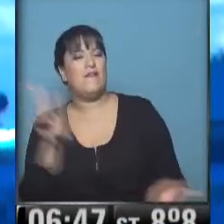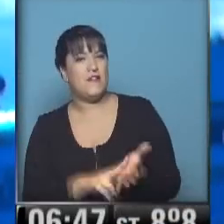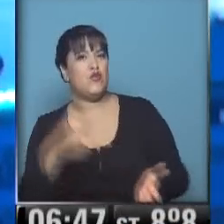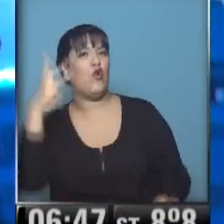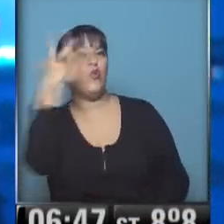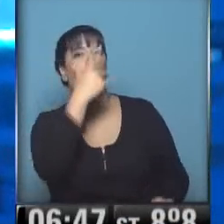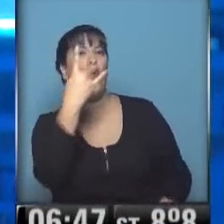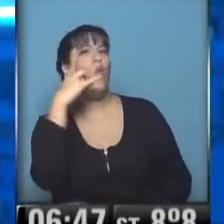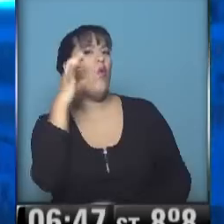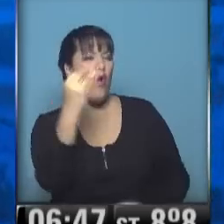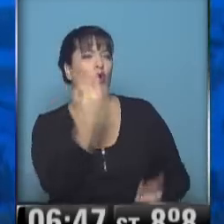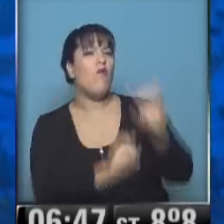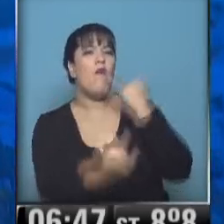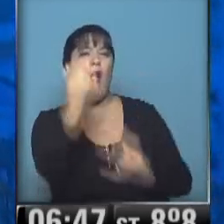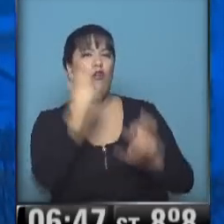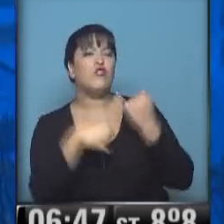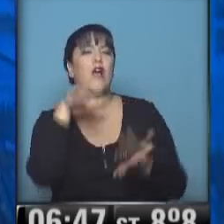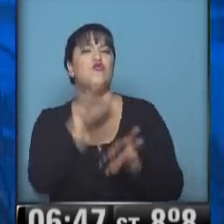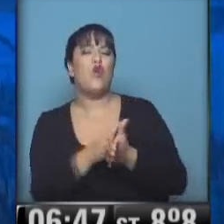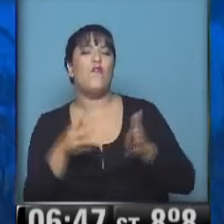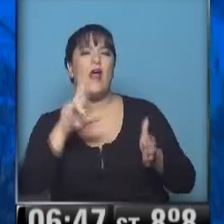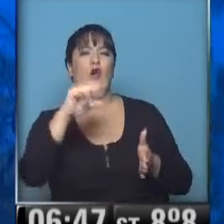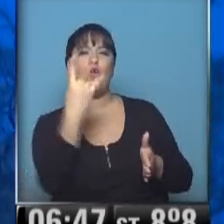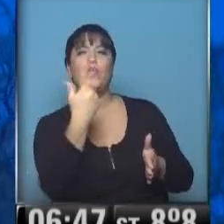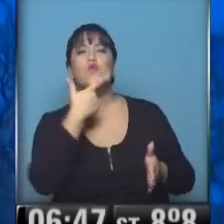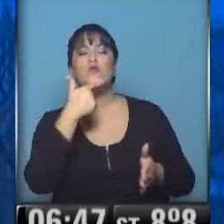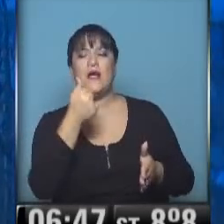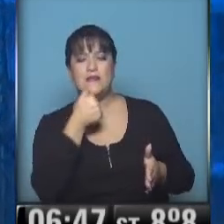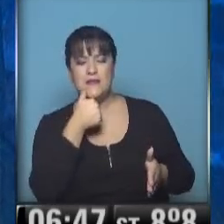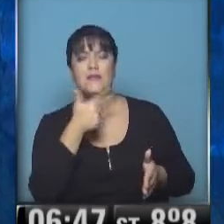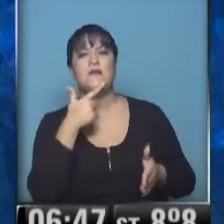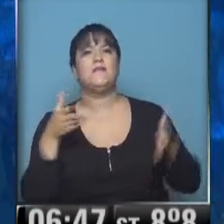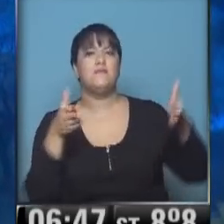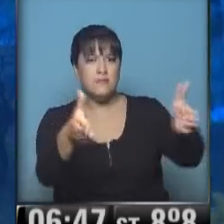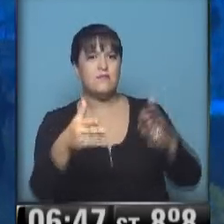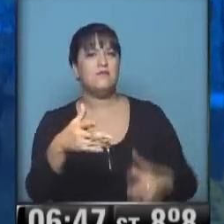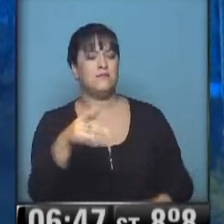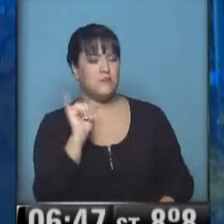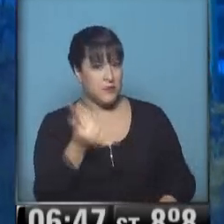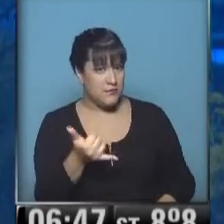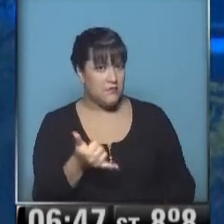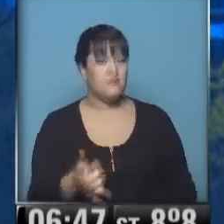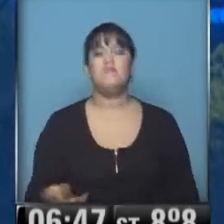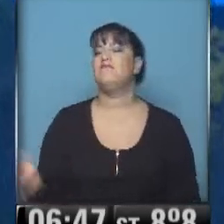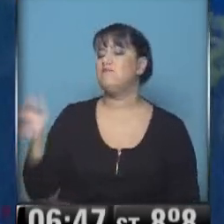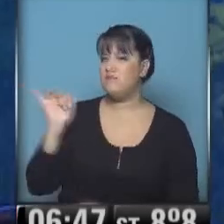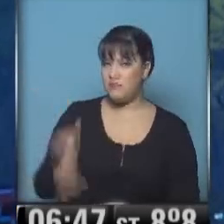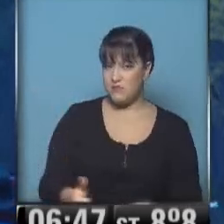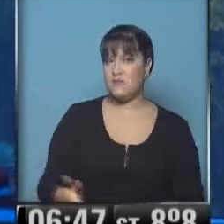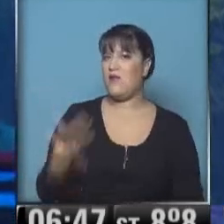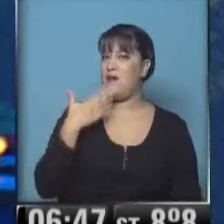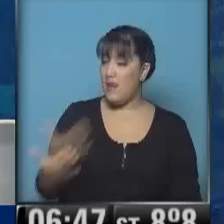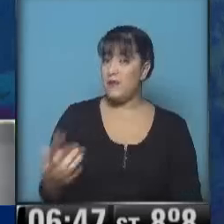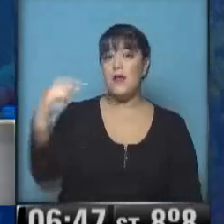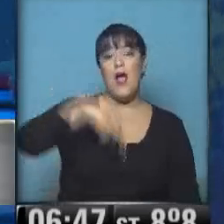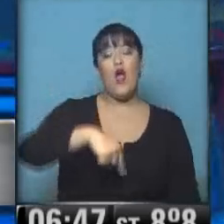que sabe todo con respecto a las rutas nacionales y provinciales. ¿No es así, Hugo? Gracias, Karine. Lucas, vamos a